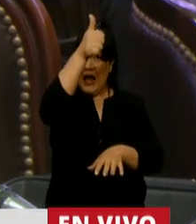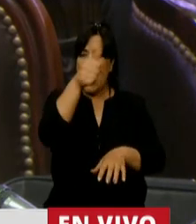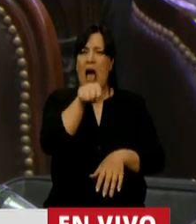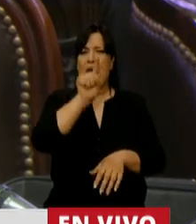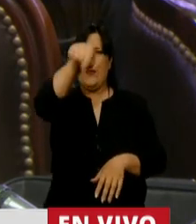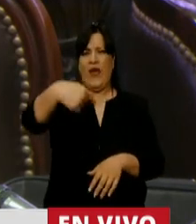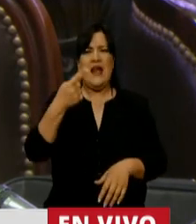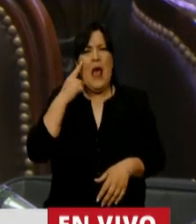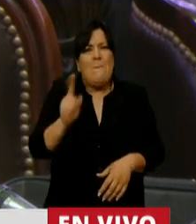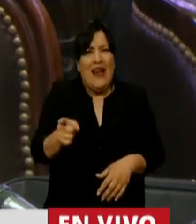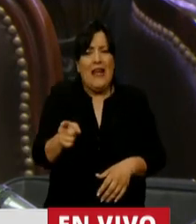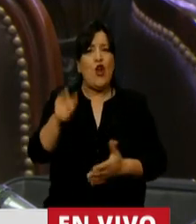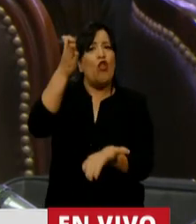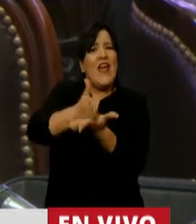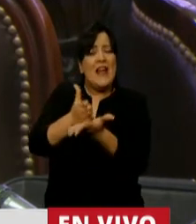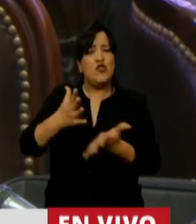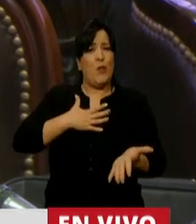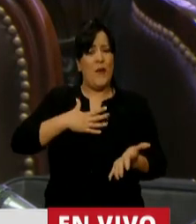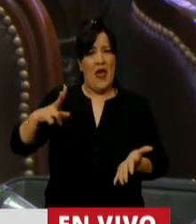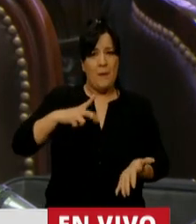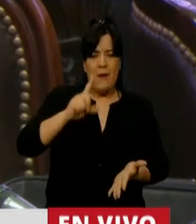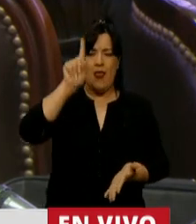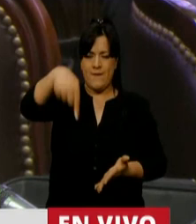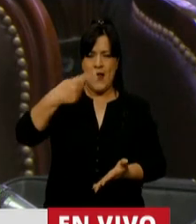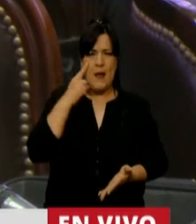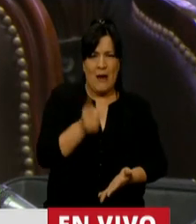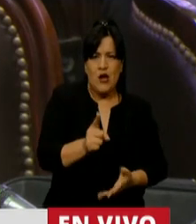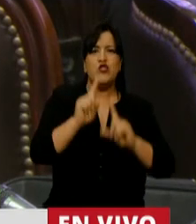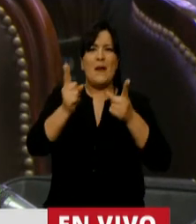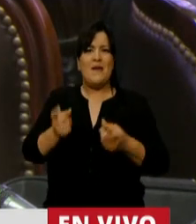el derecho a la propiedad privada, a la libertad de expresión,